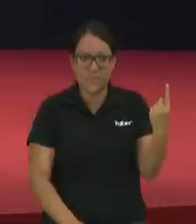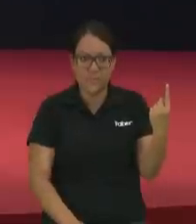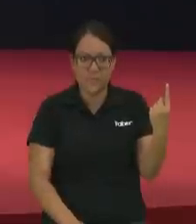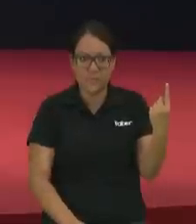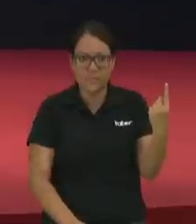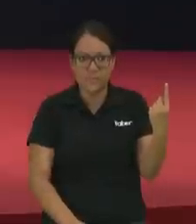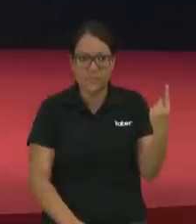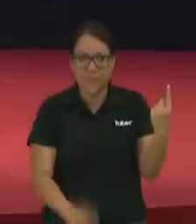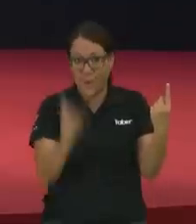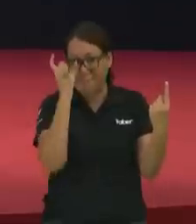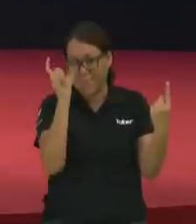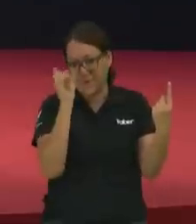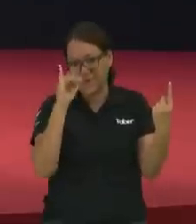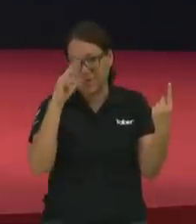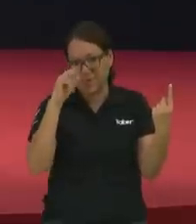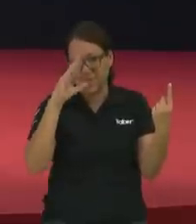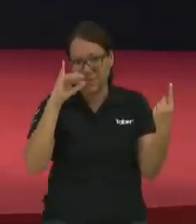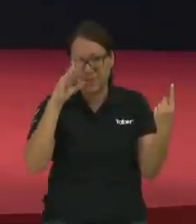Es terrible.